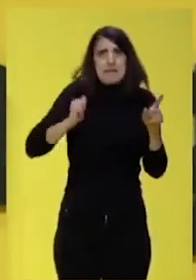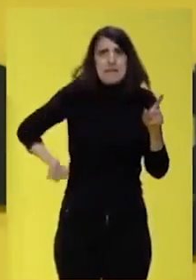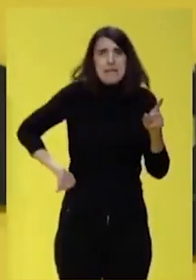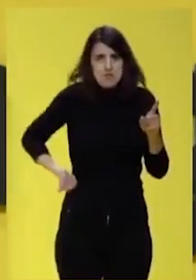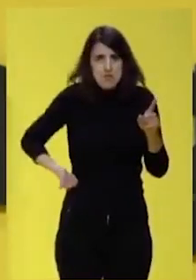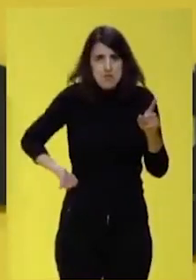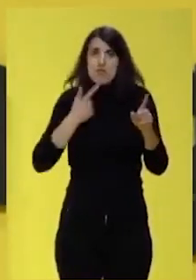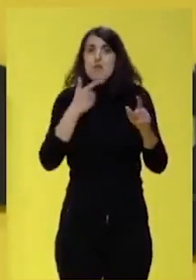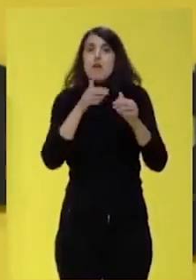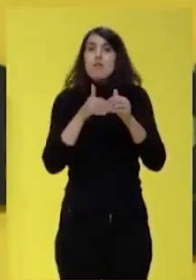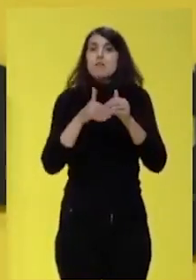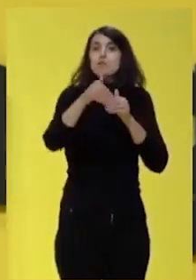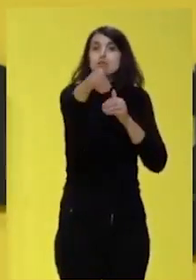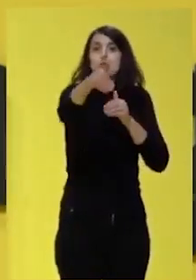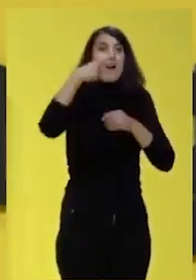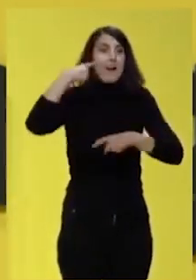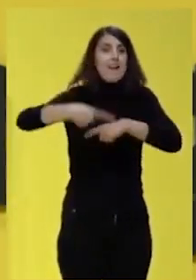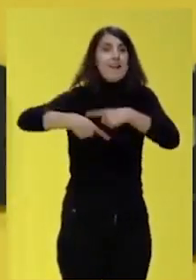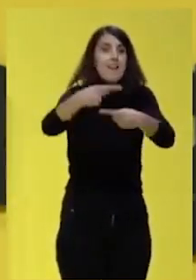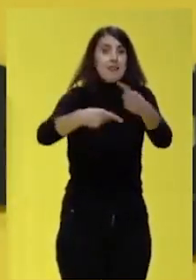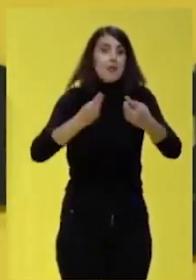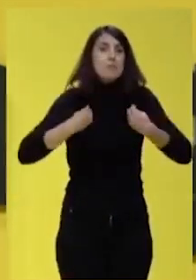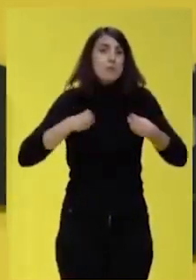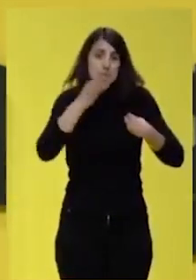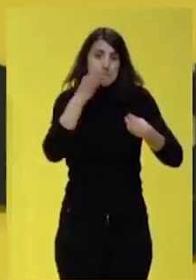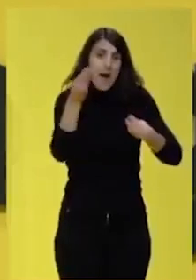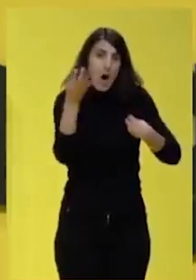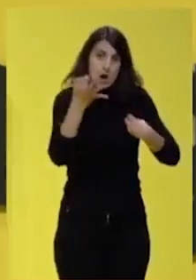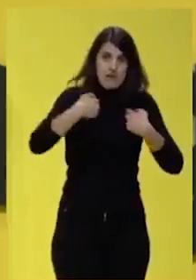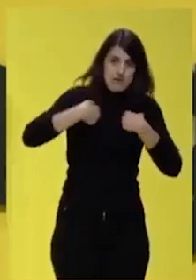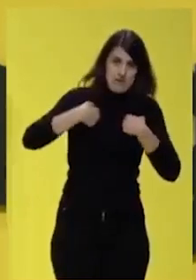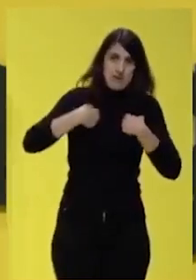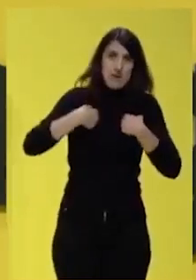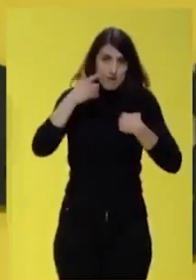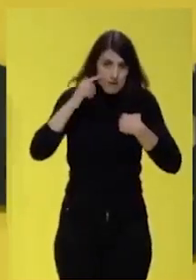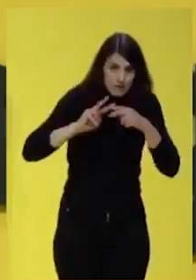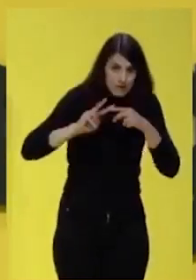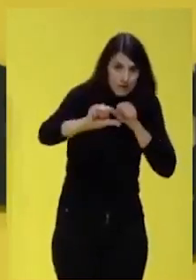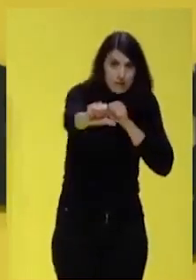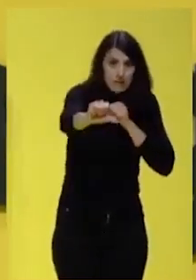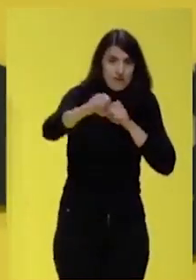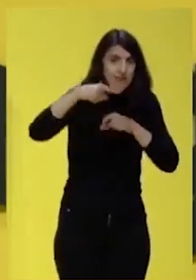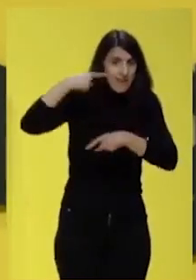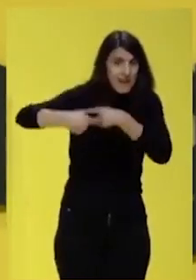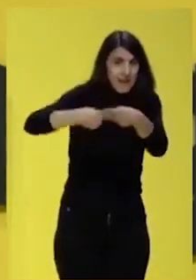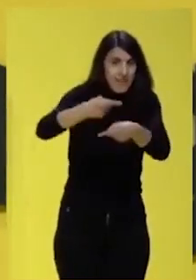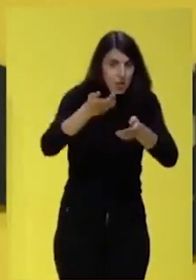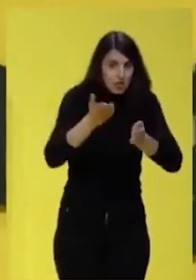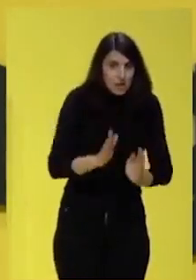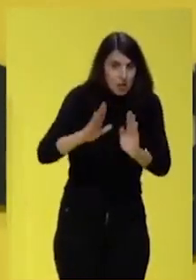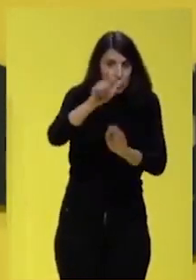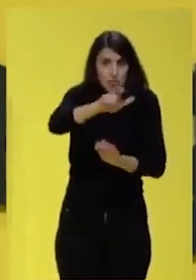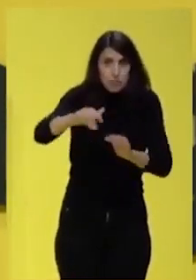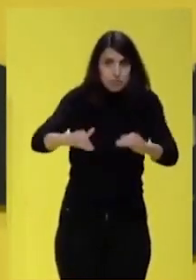futuras generaciones vivirán mejor que las propias, están ahora dándose cuenta que las próximas generaciones, nuestros jóvenes,